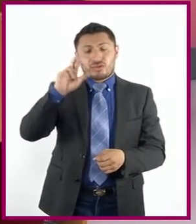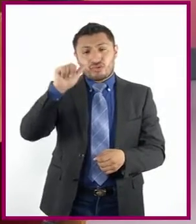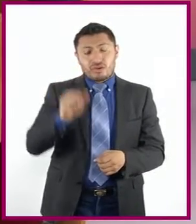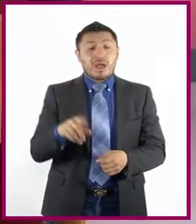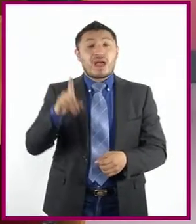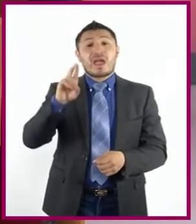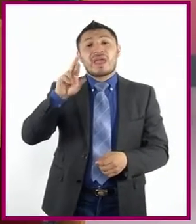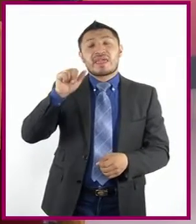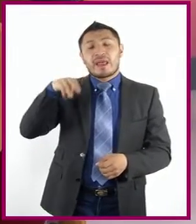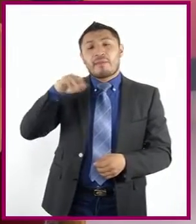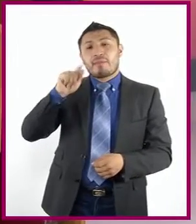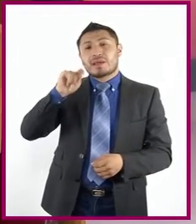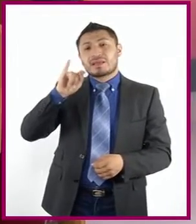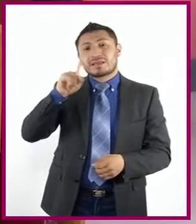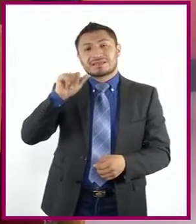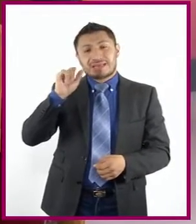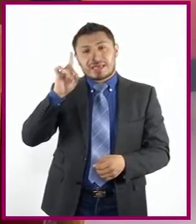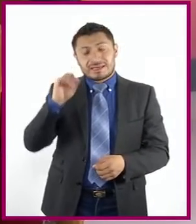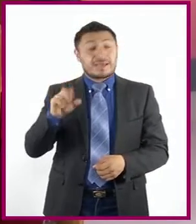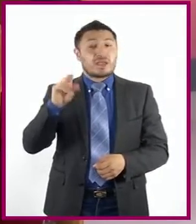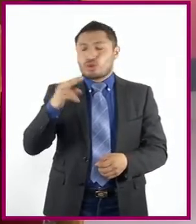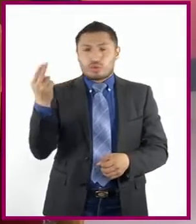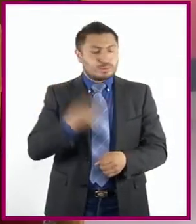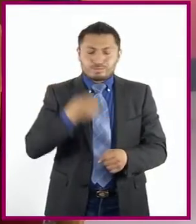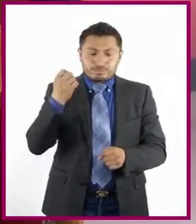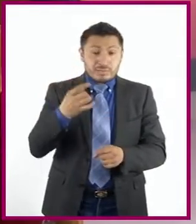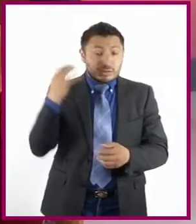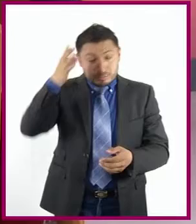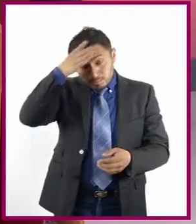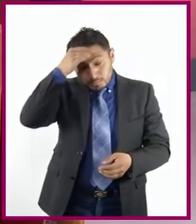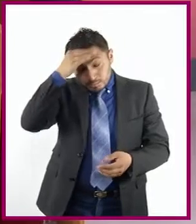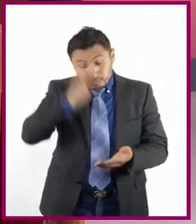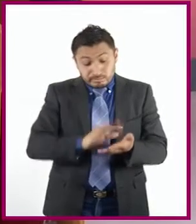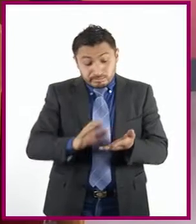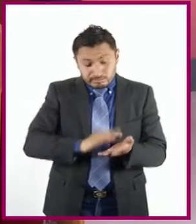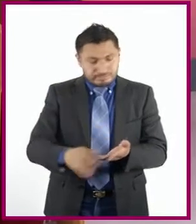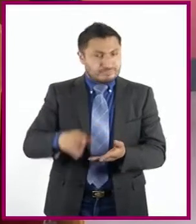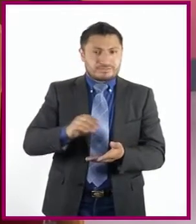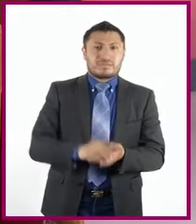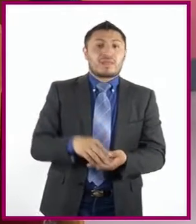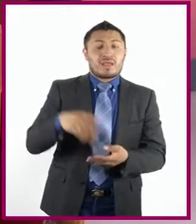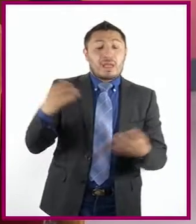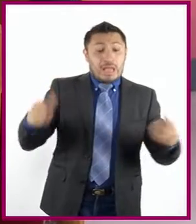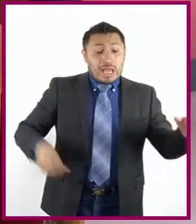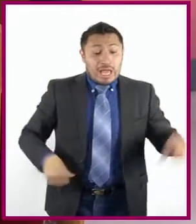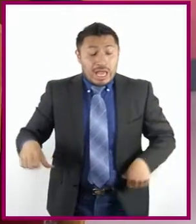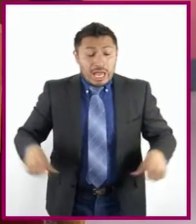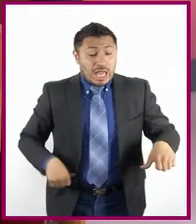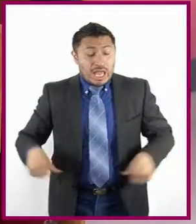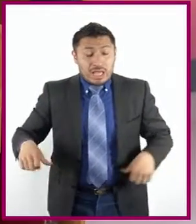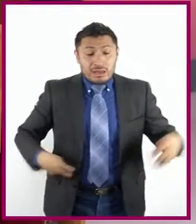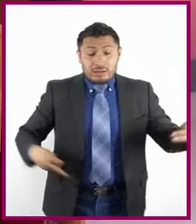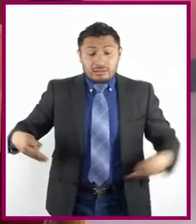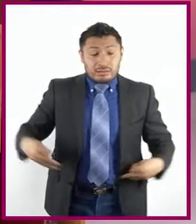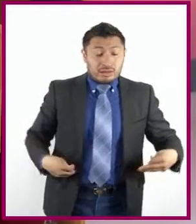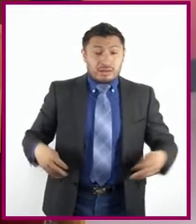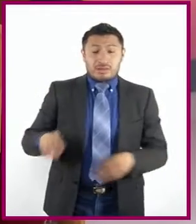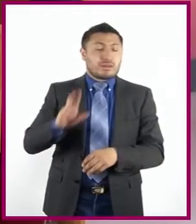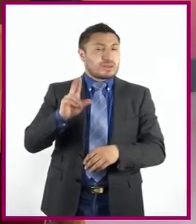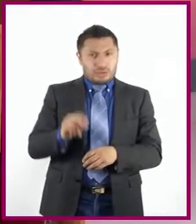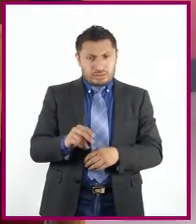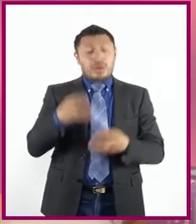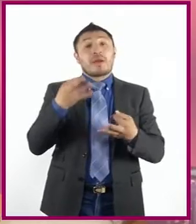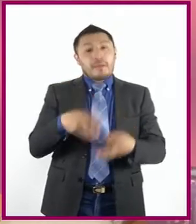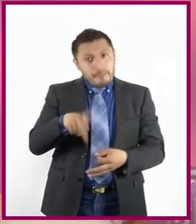donde no es necesario aprenderse los diálogos ni trazar movimientos, aunque es indispensable leer y entender